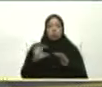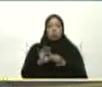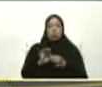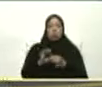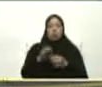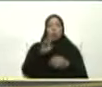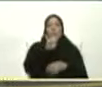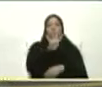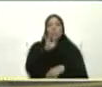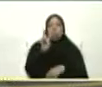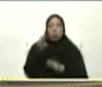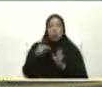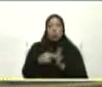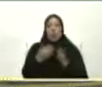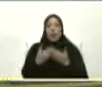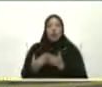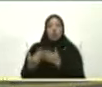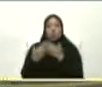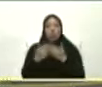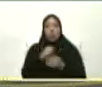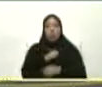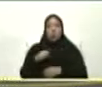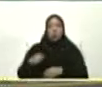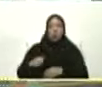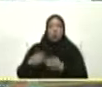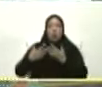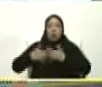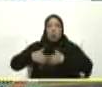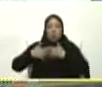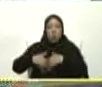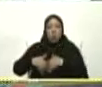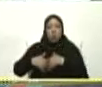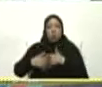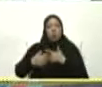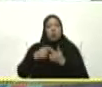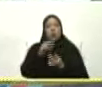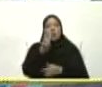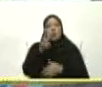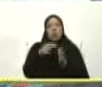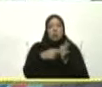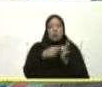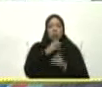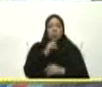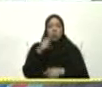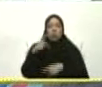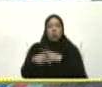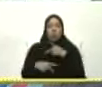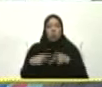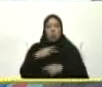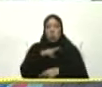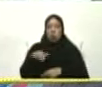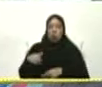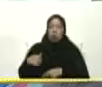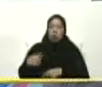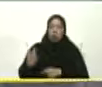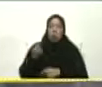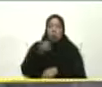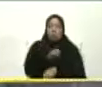De 42 mil estudiantes Solo en pregrado Y cerca de 7 mil En nuestro programa De posgrado